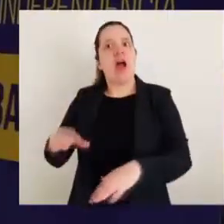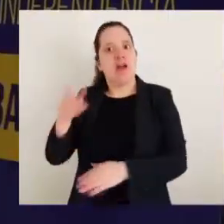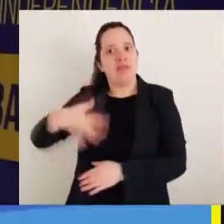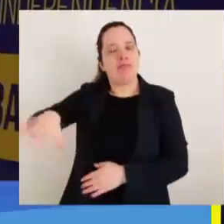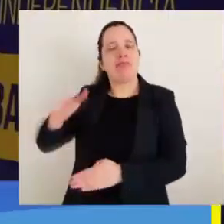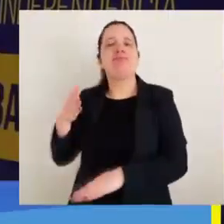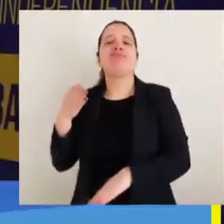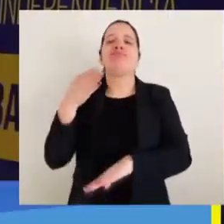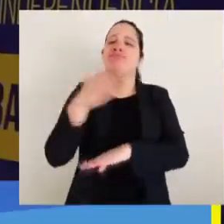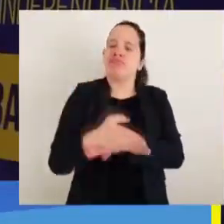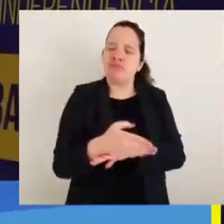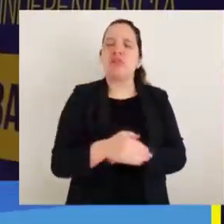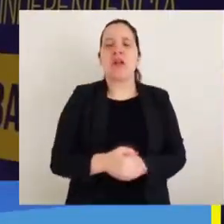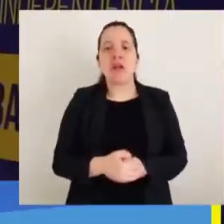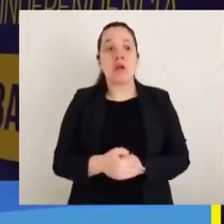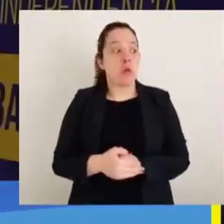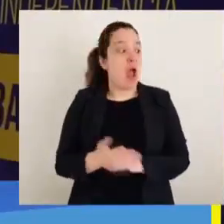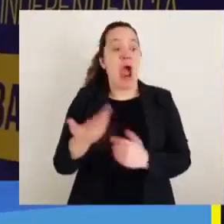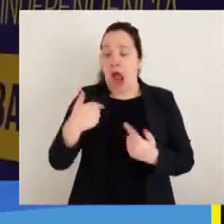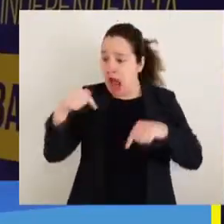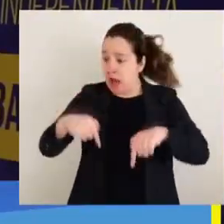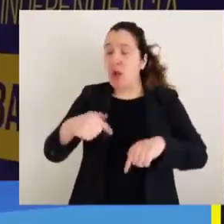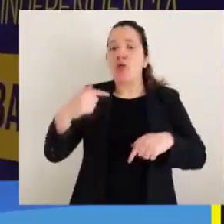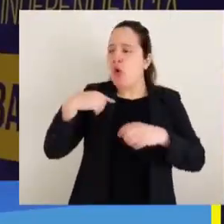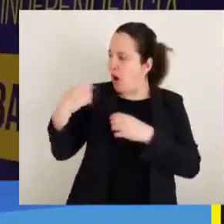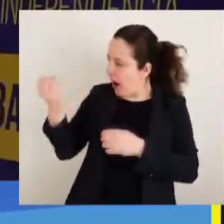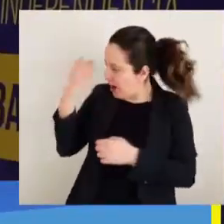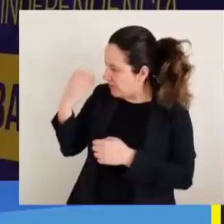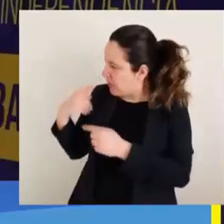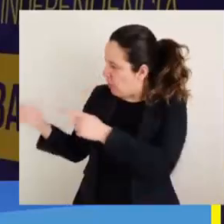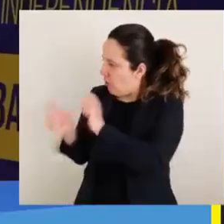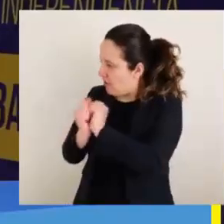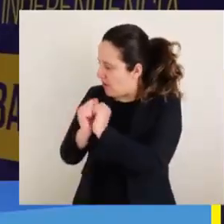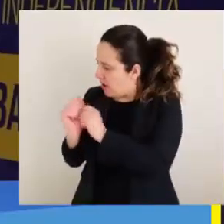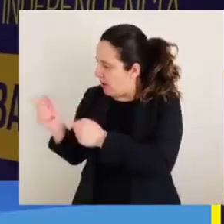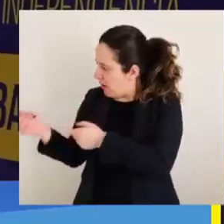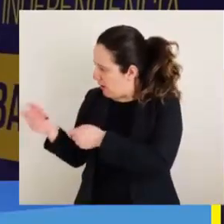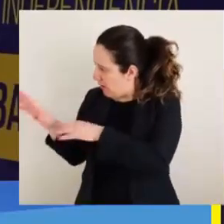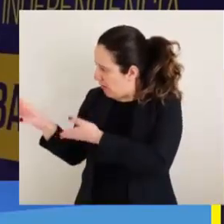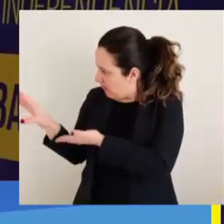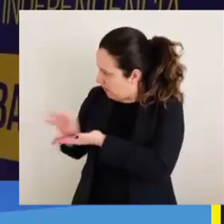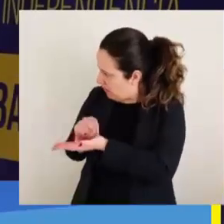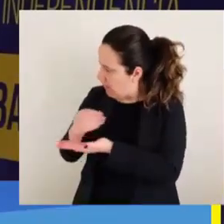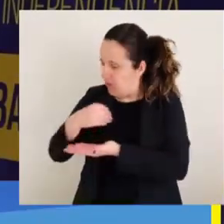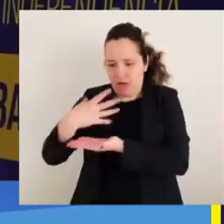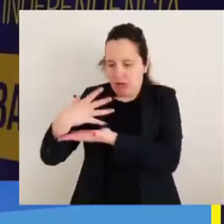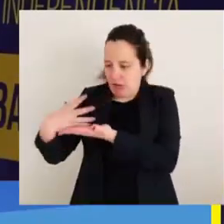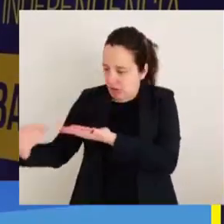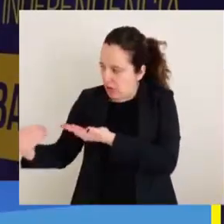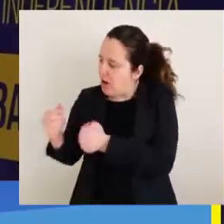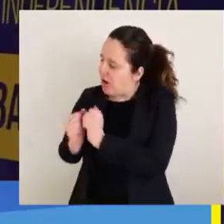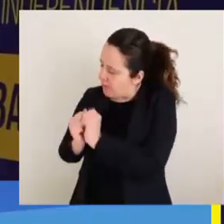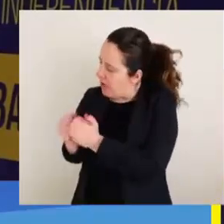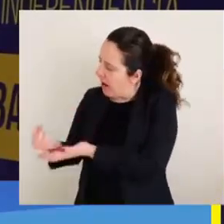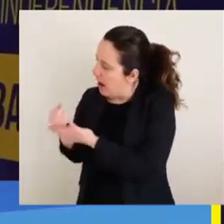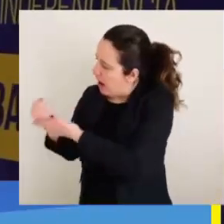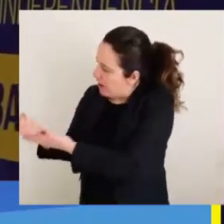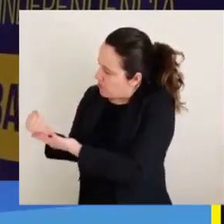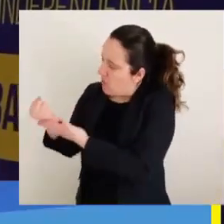uno aprende a trabajar junto con colegas que están tocando lo mismo que tú y uno aprende a tocar lo mismo que está tocando el otro, aprender a ayudar al compañero,